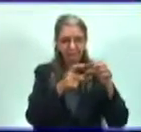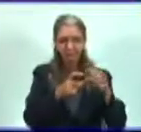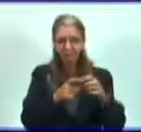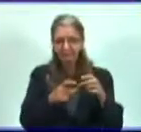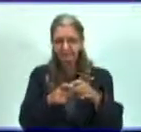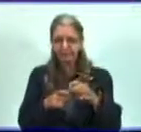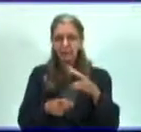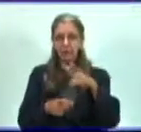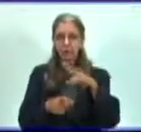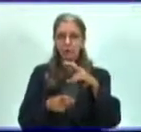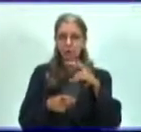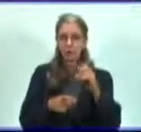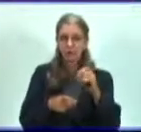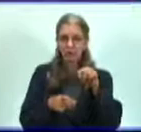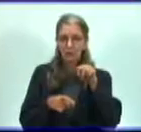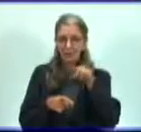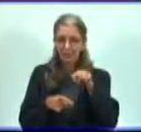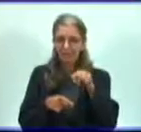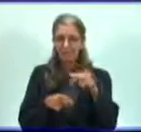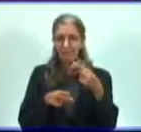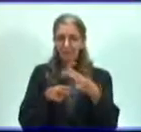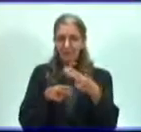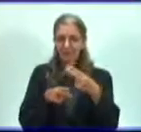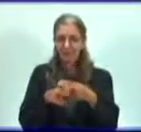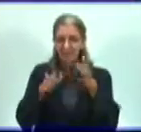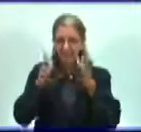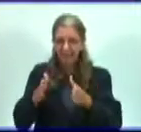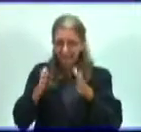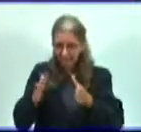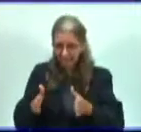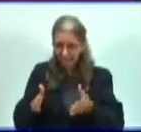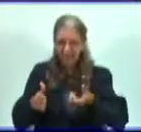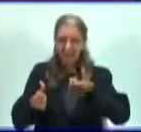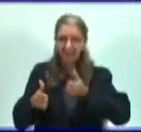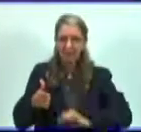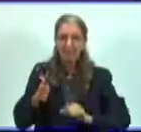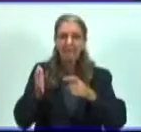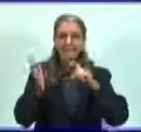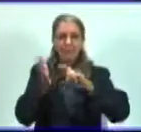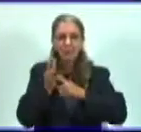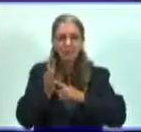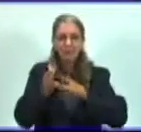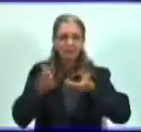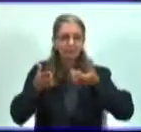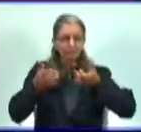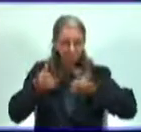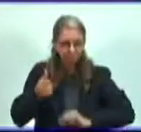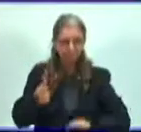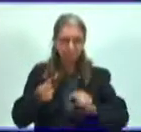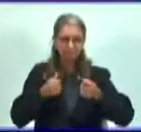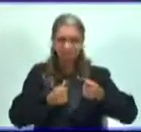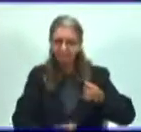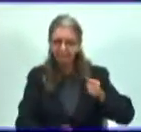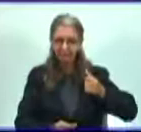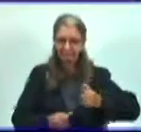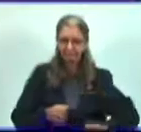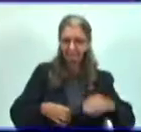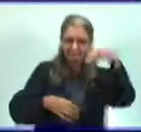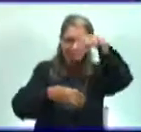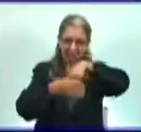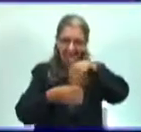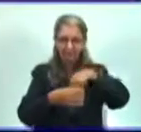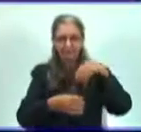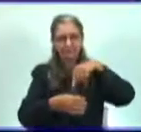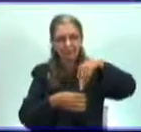esta etapa se le da el nombre de multiplicación. Una vez conformadas